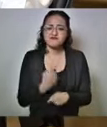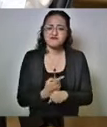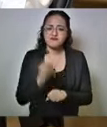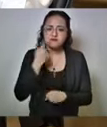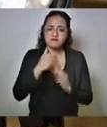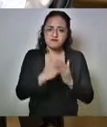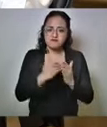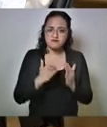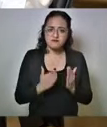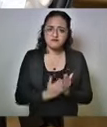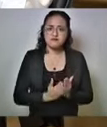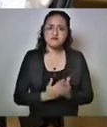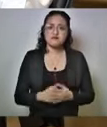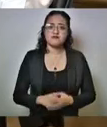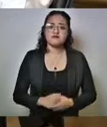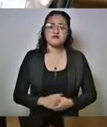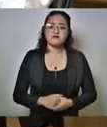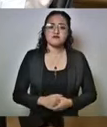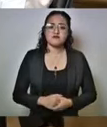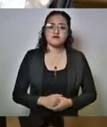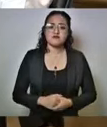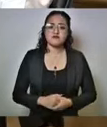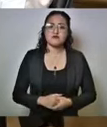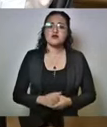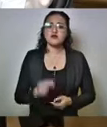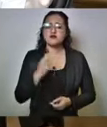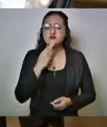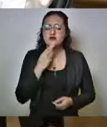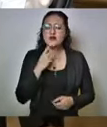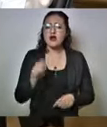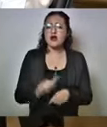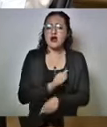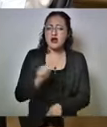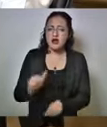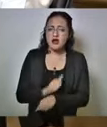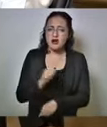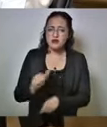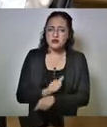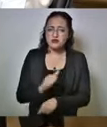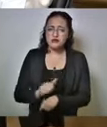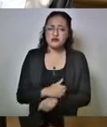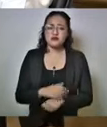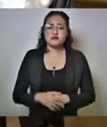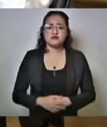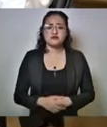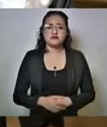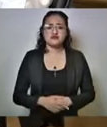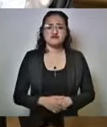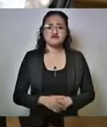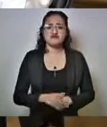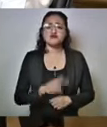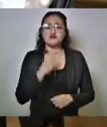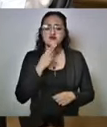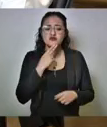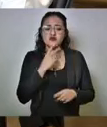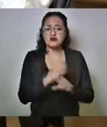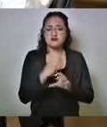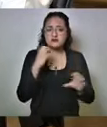disminuir el uso de los vehículos, el uso del transporte.